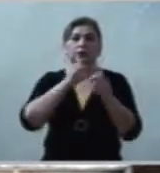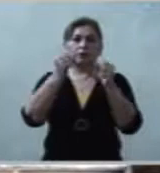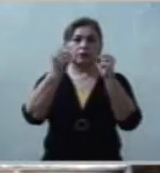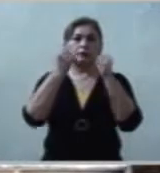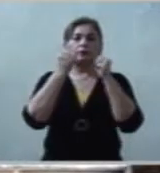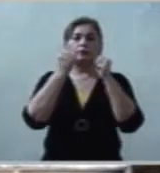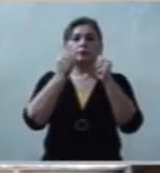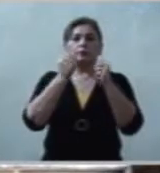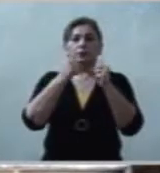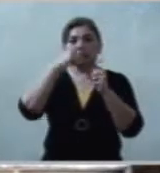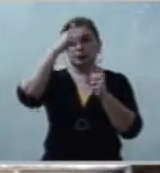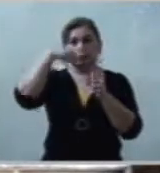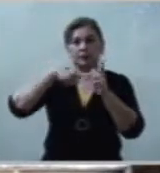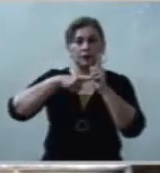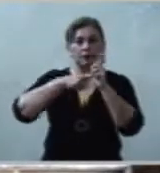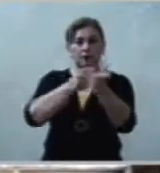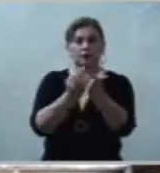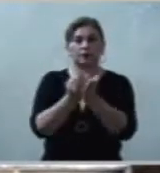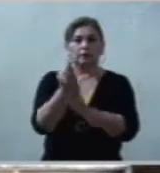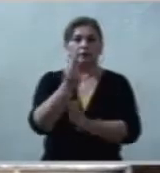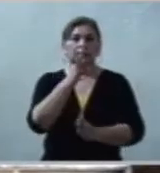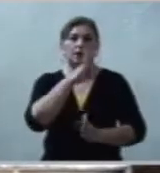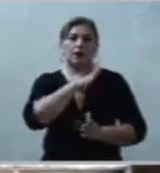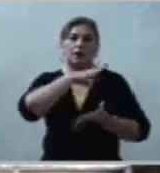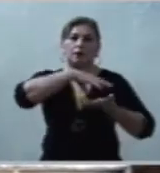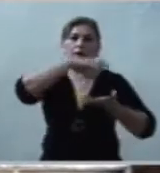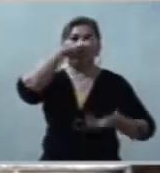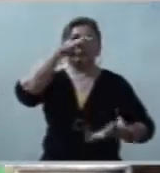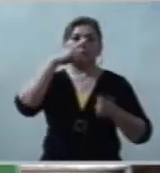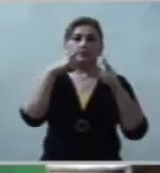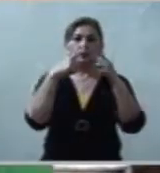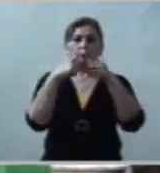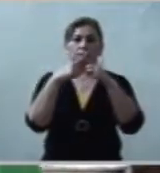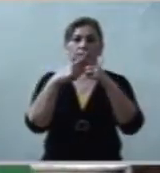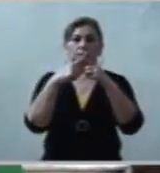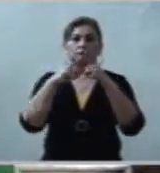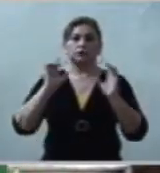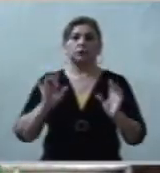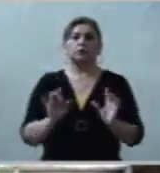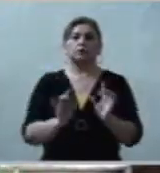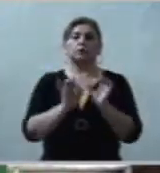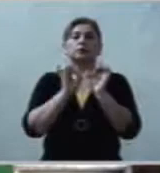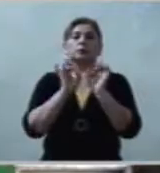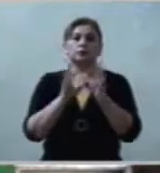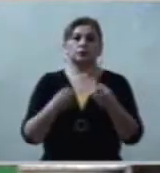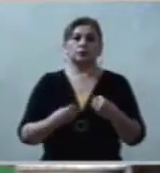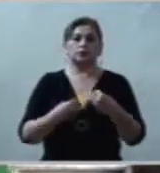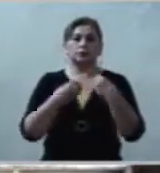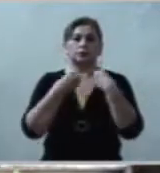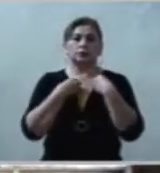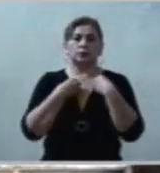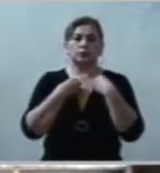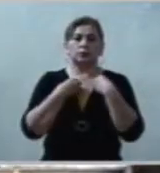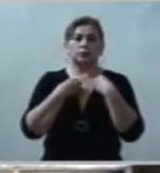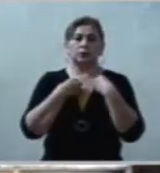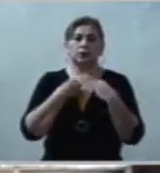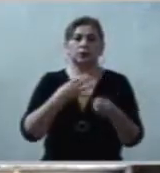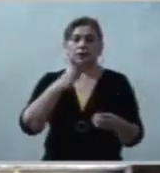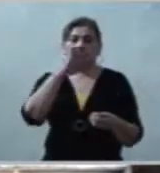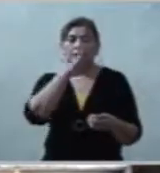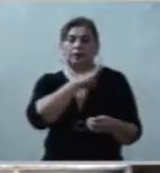la fe de la iglesia. De tal manera, que esta comunidad de fe